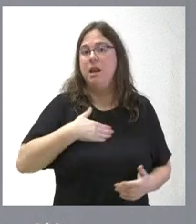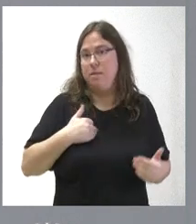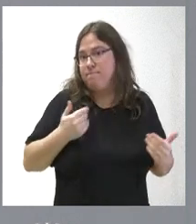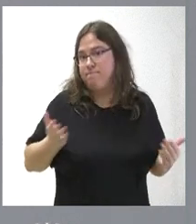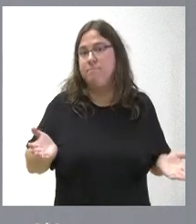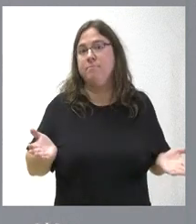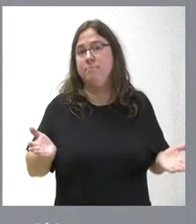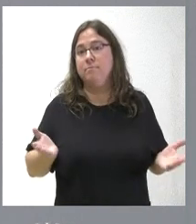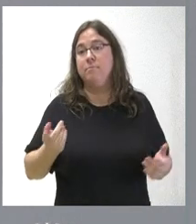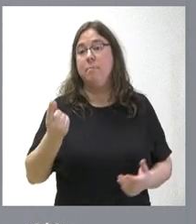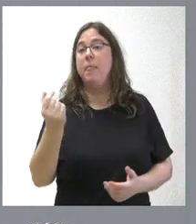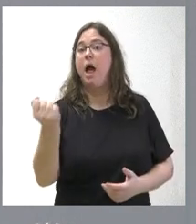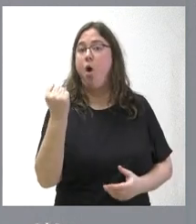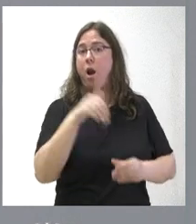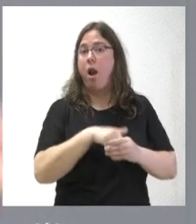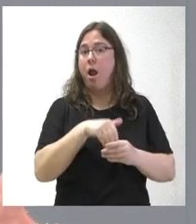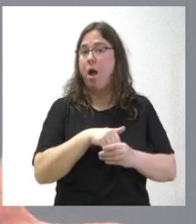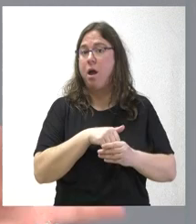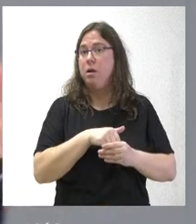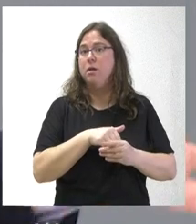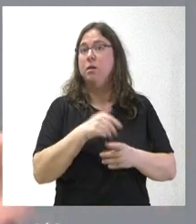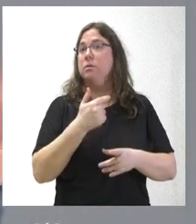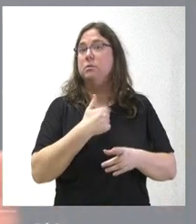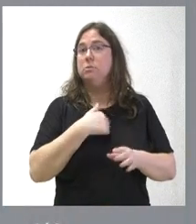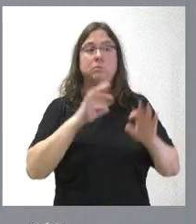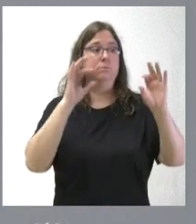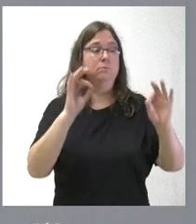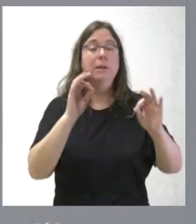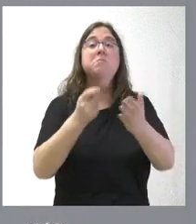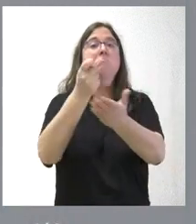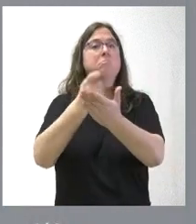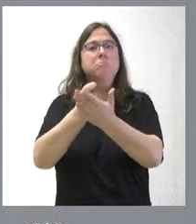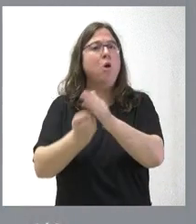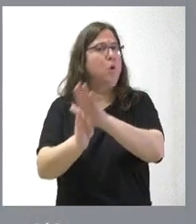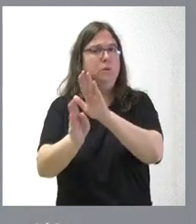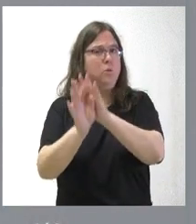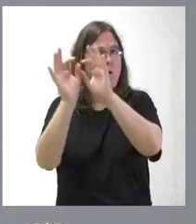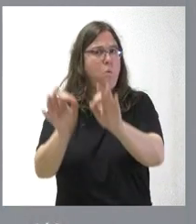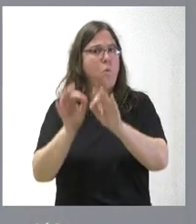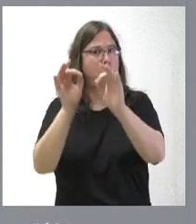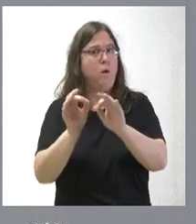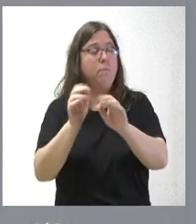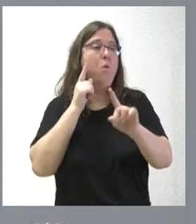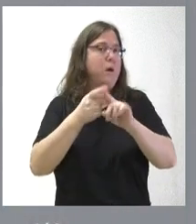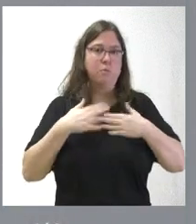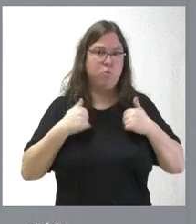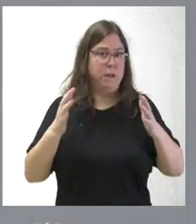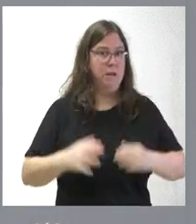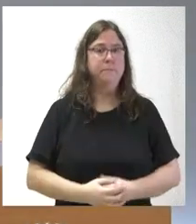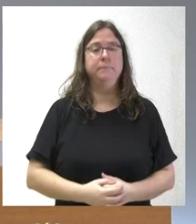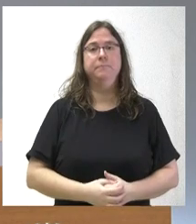quisiera ahorrarse esos alquileres, nosotros no rebajaríamos la cantidad y, por tanto, serían cantidades que podrían destinarse a la finalidad que tiene encomendada.